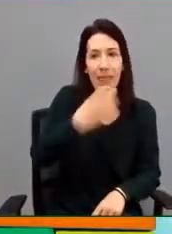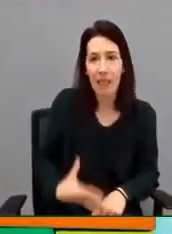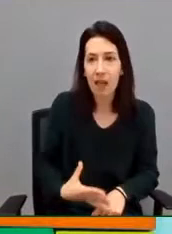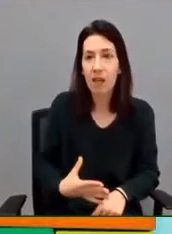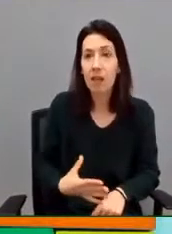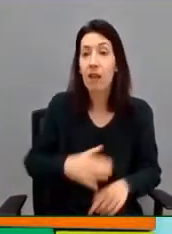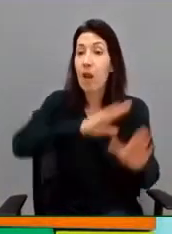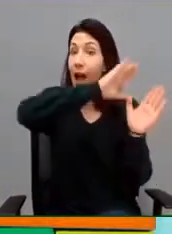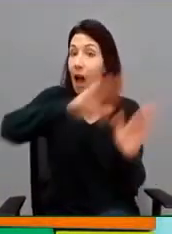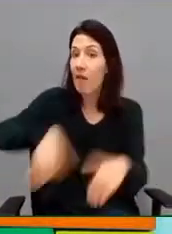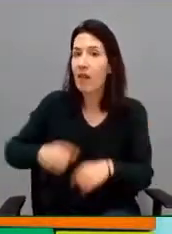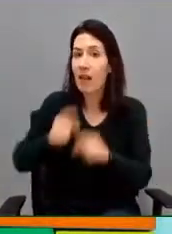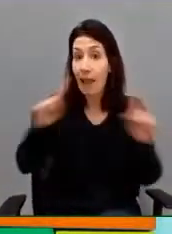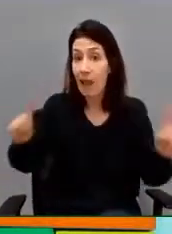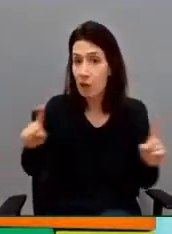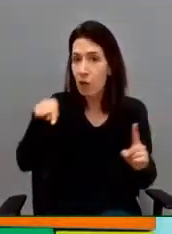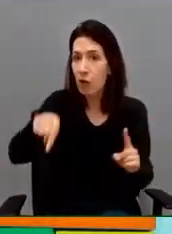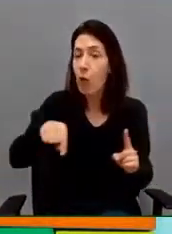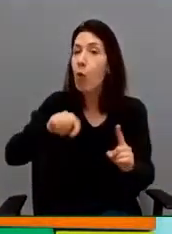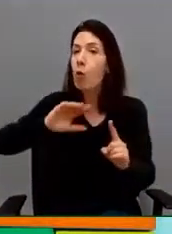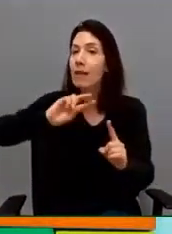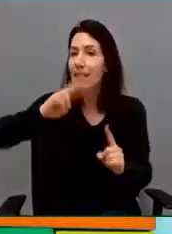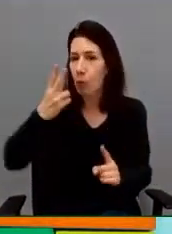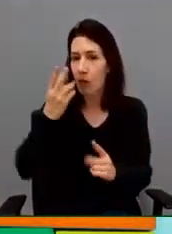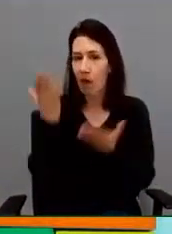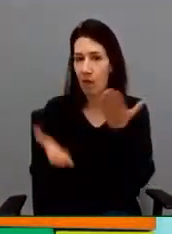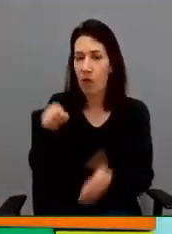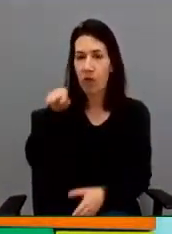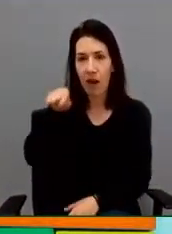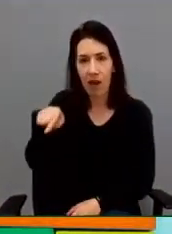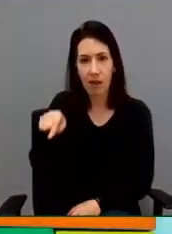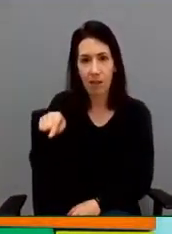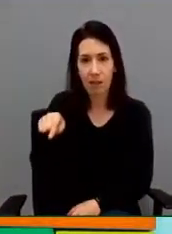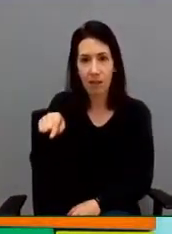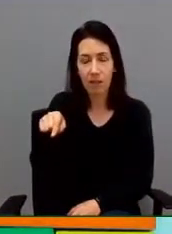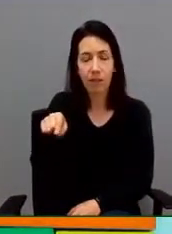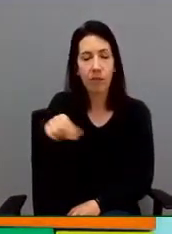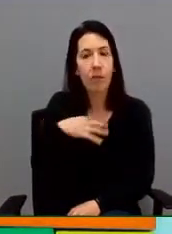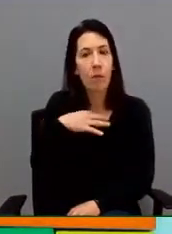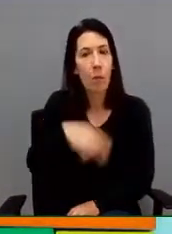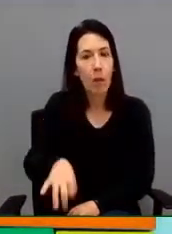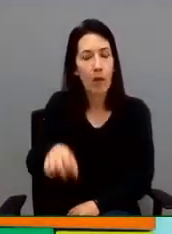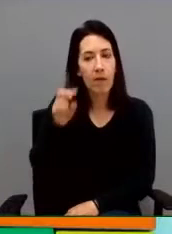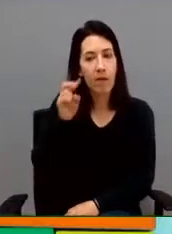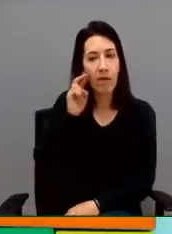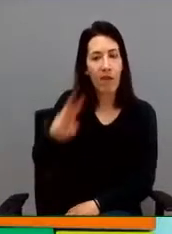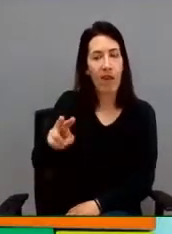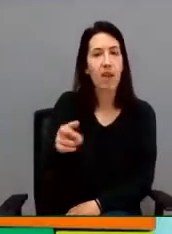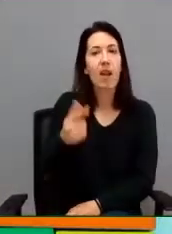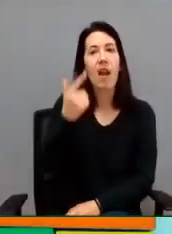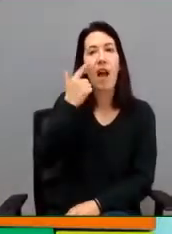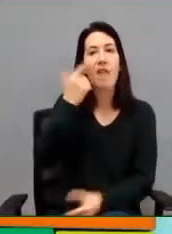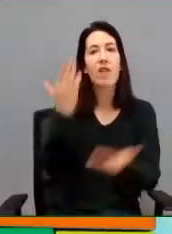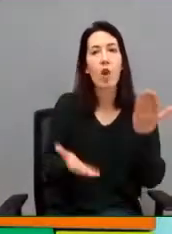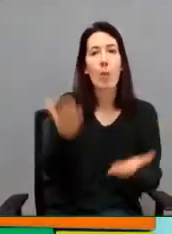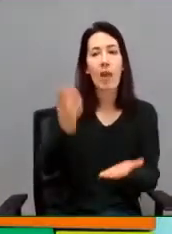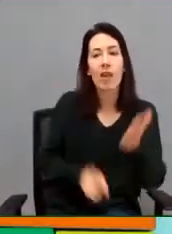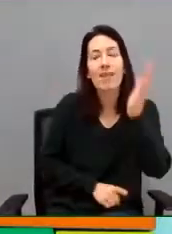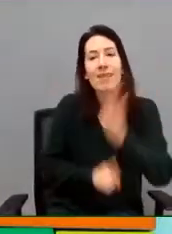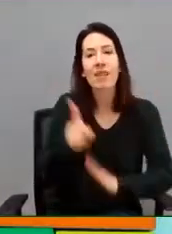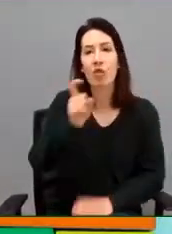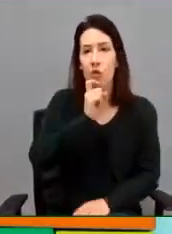devaluación a final de año en el que podemos valorar el desarrollo de los aprendizajes